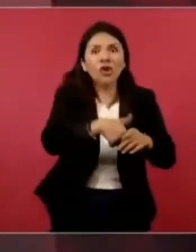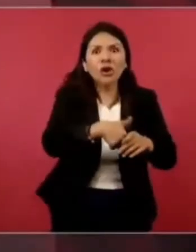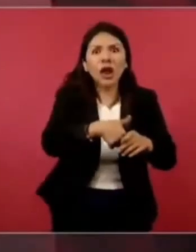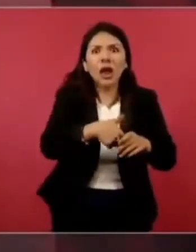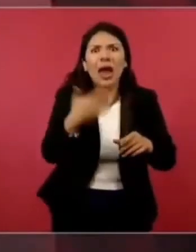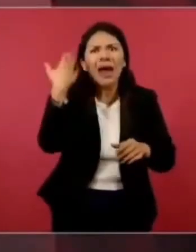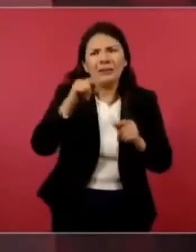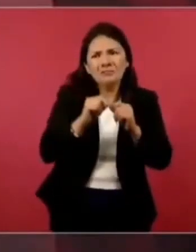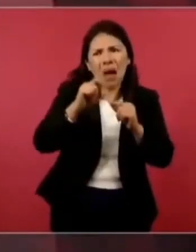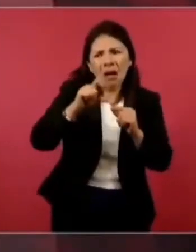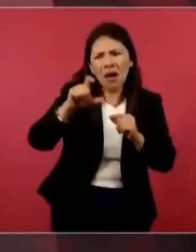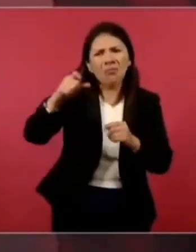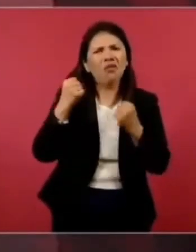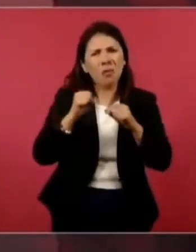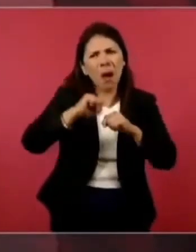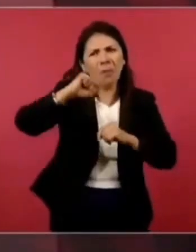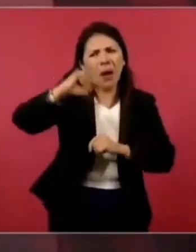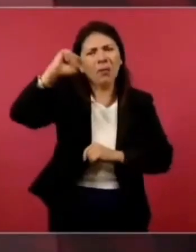cuándo?